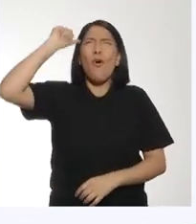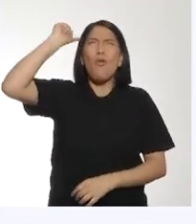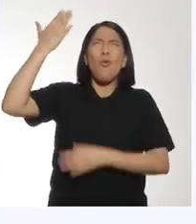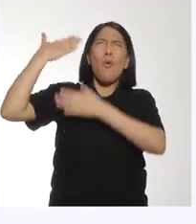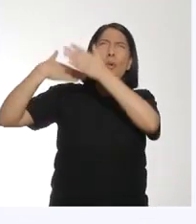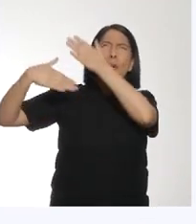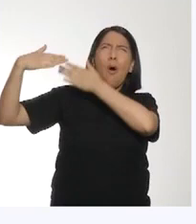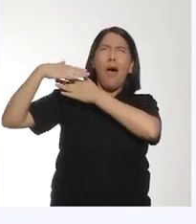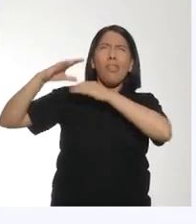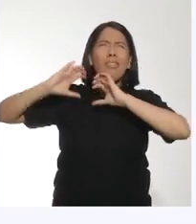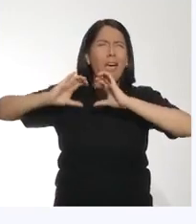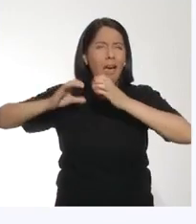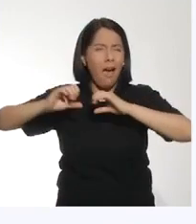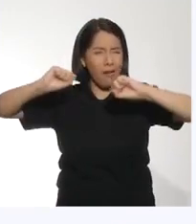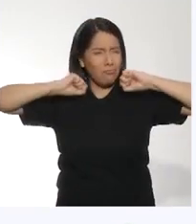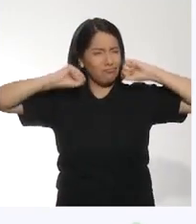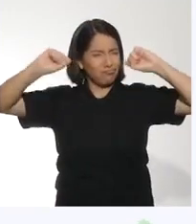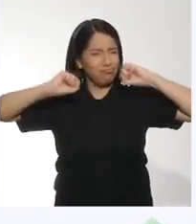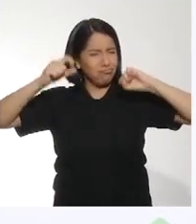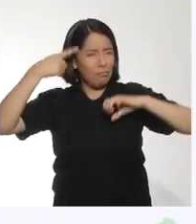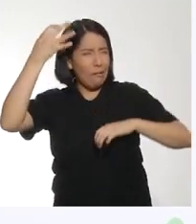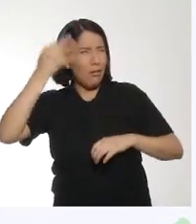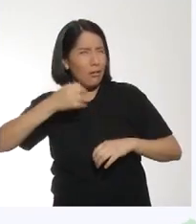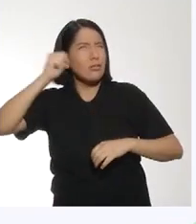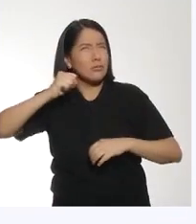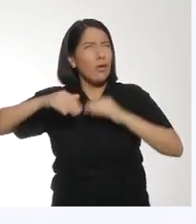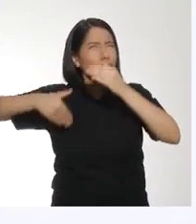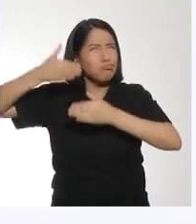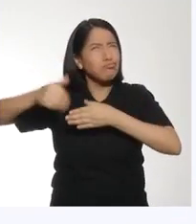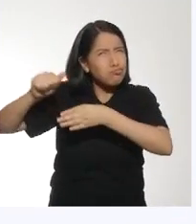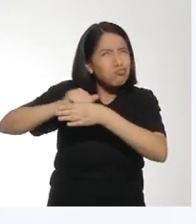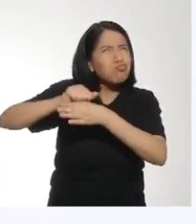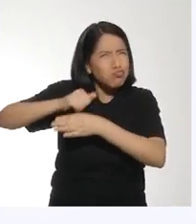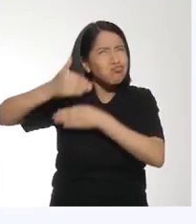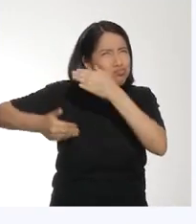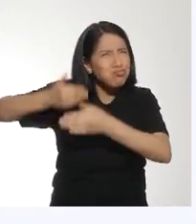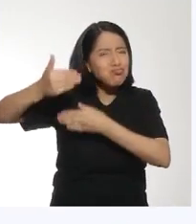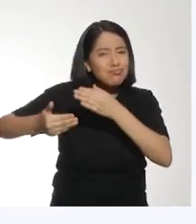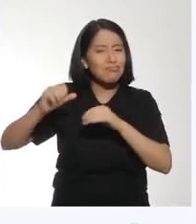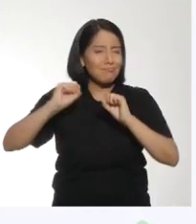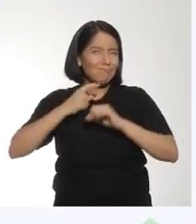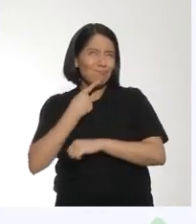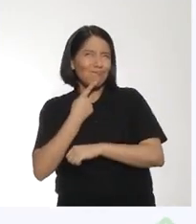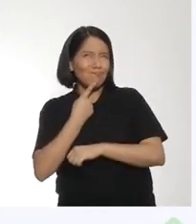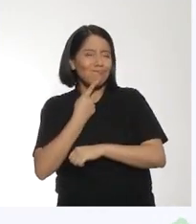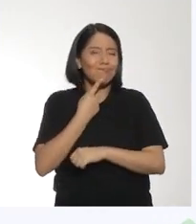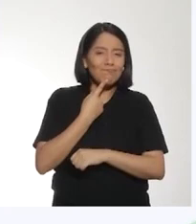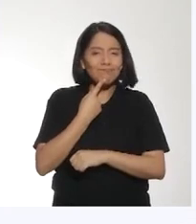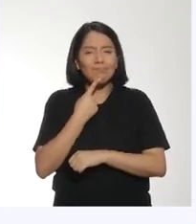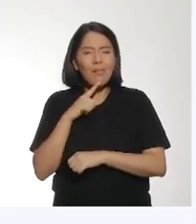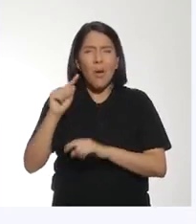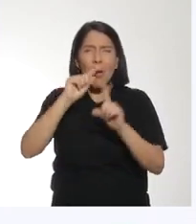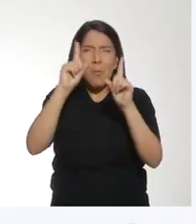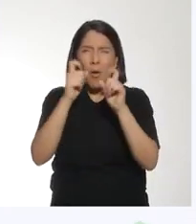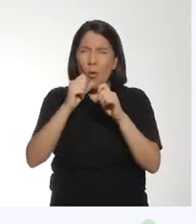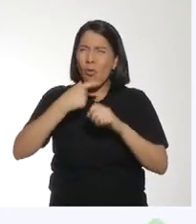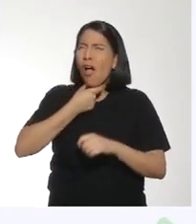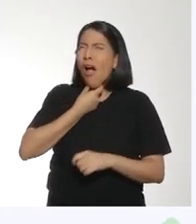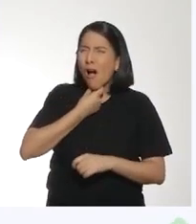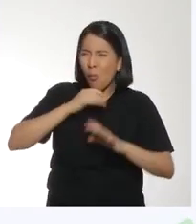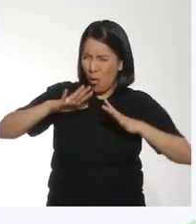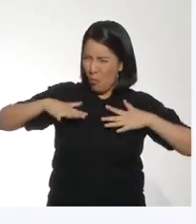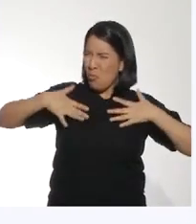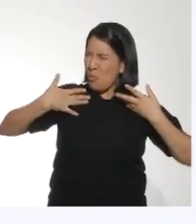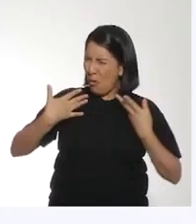recuerdo que lo vimos en la clase de educación física. Creo que debería realizar actividad física de modo más seguido. ¿Crees que mis